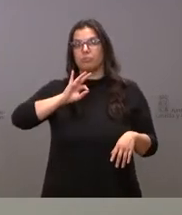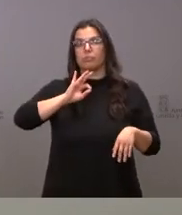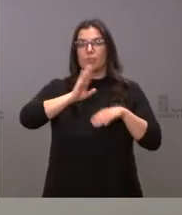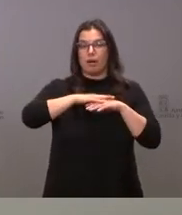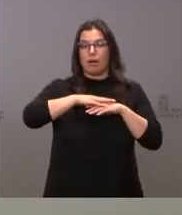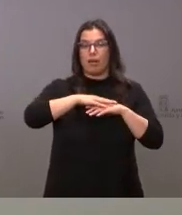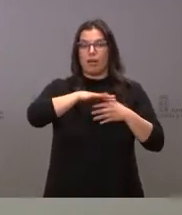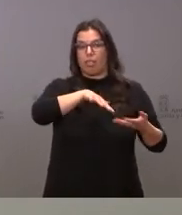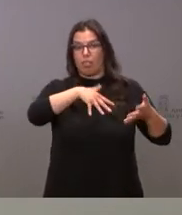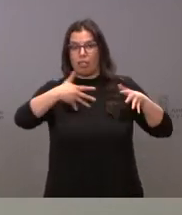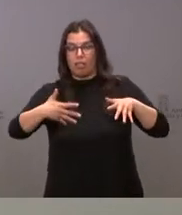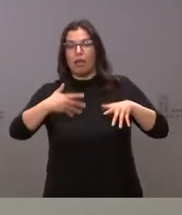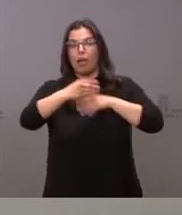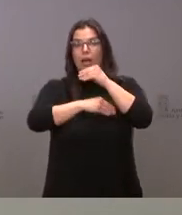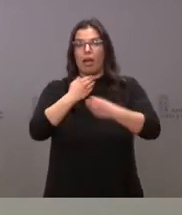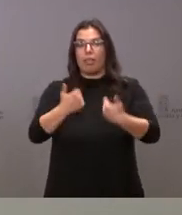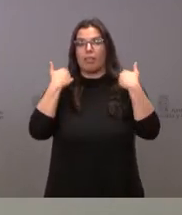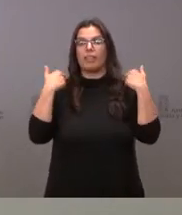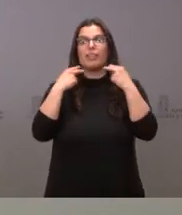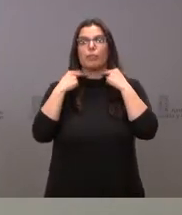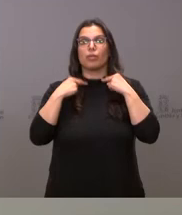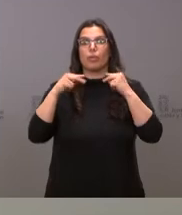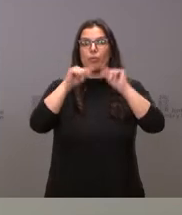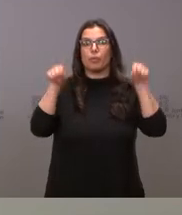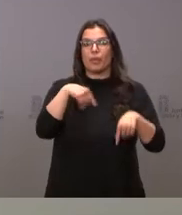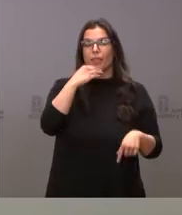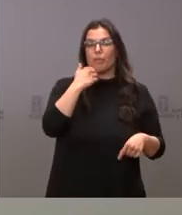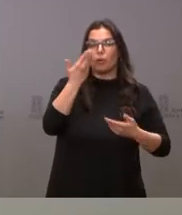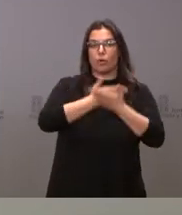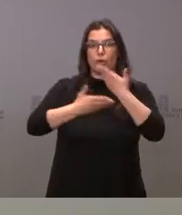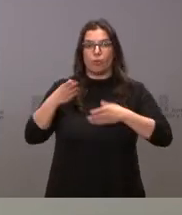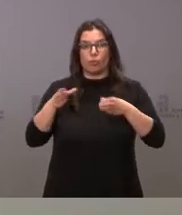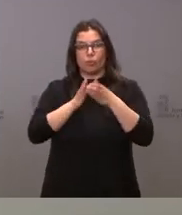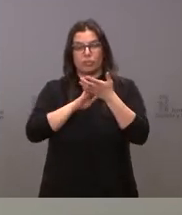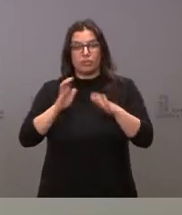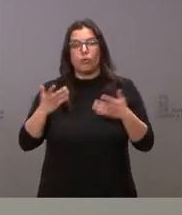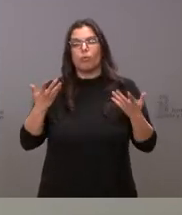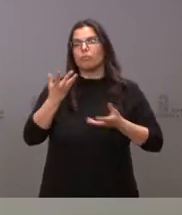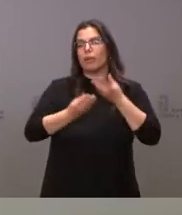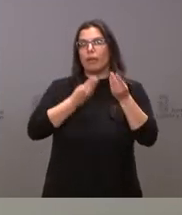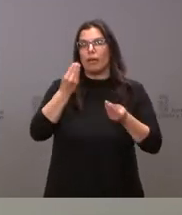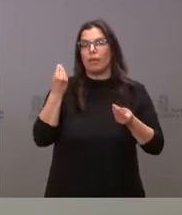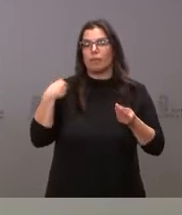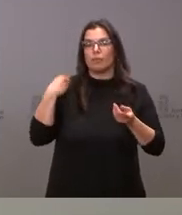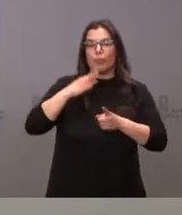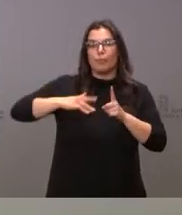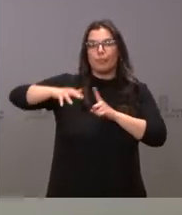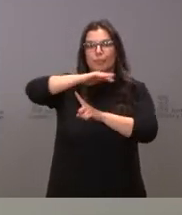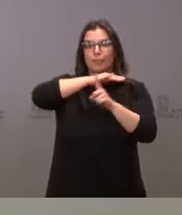desarrollar la Diputación Provincial de Zamora en colaboración con la Junta de Castilla y León es implementar un ecosistema